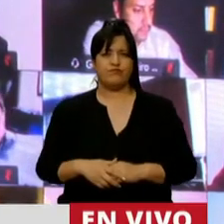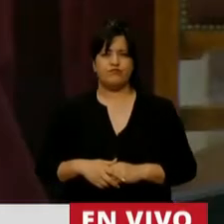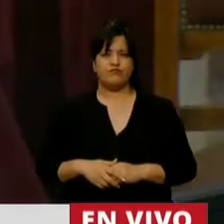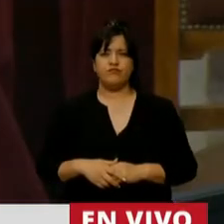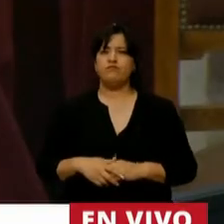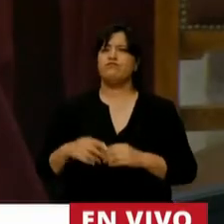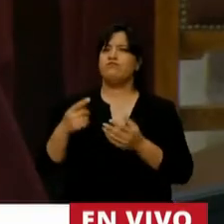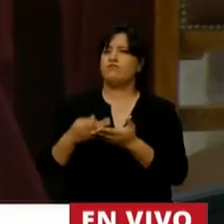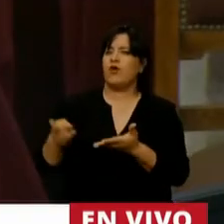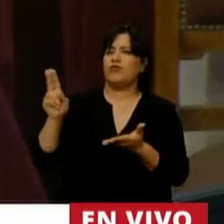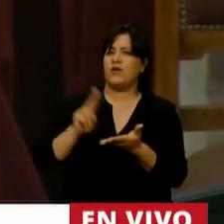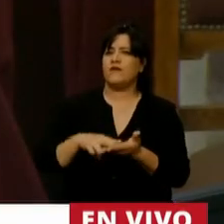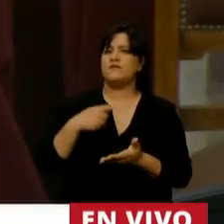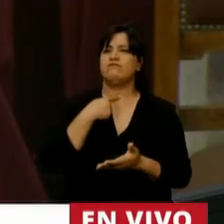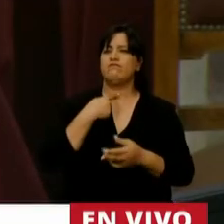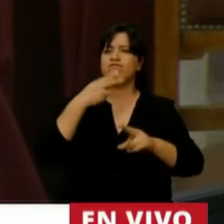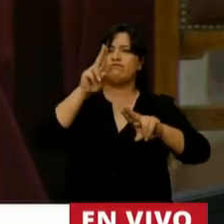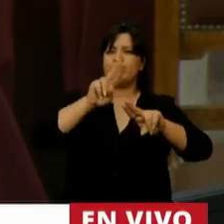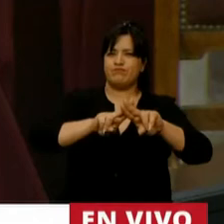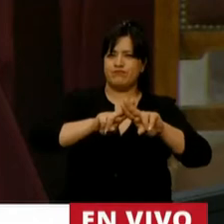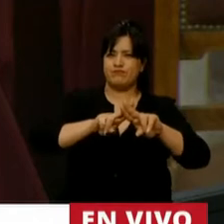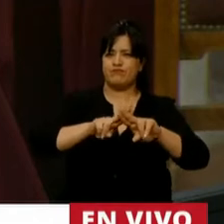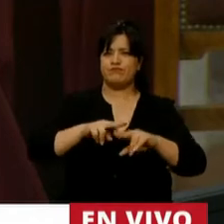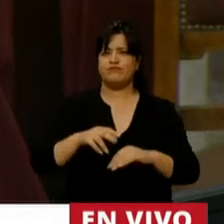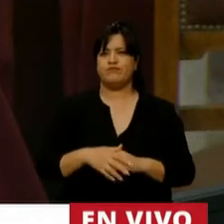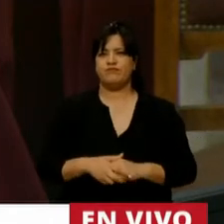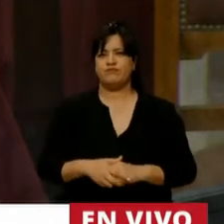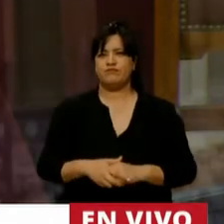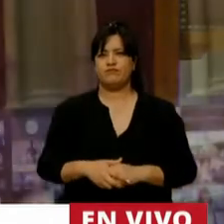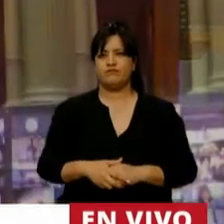Volvió a activar el mute, diputado. Cuando toca... Ahí está.